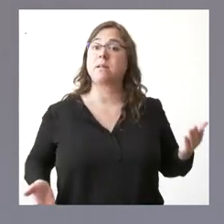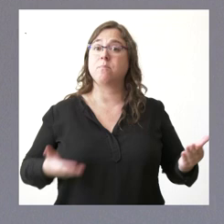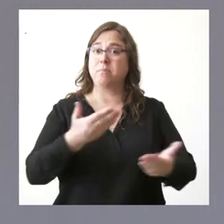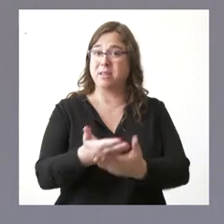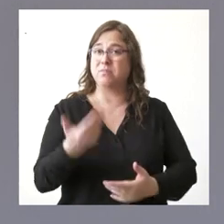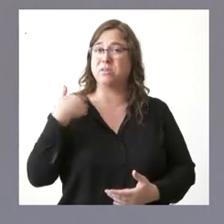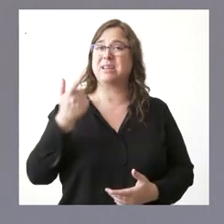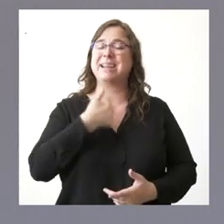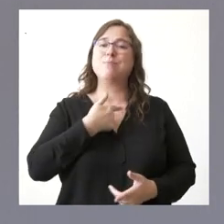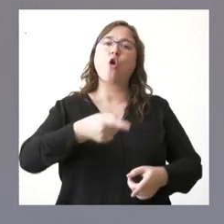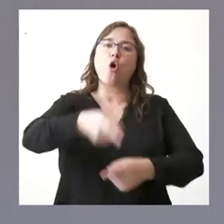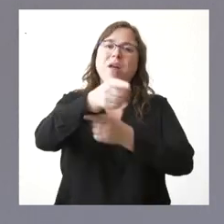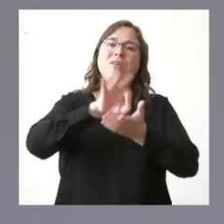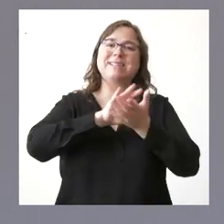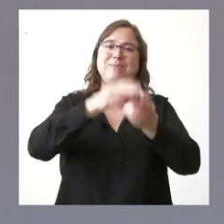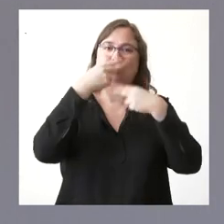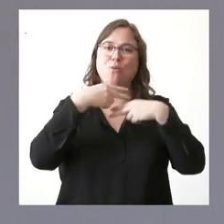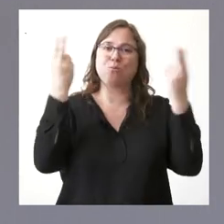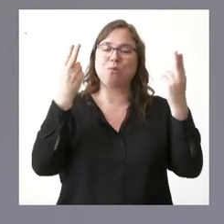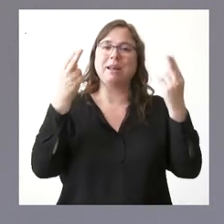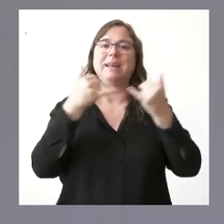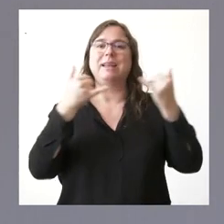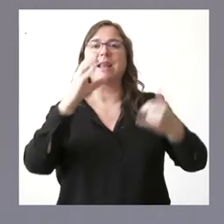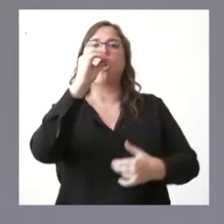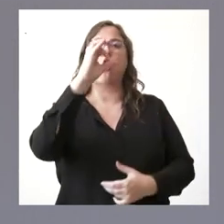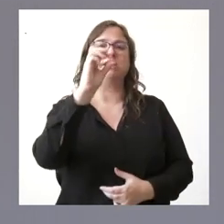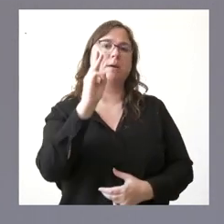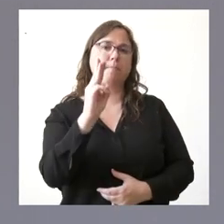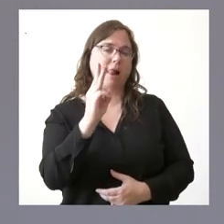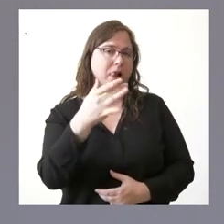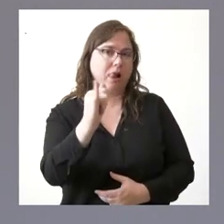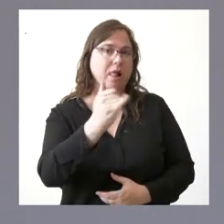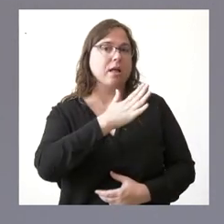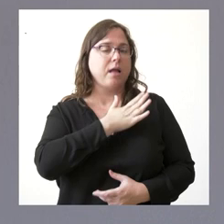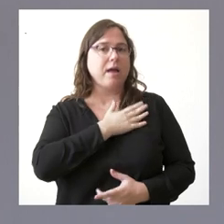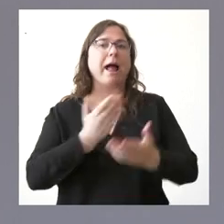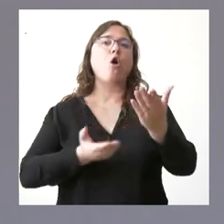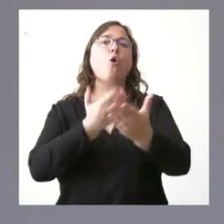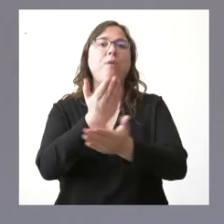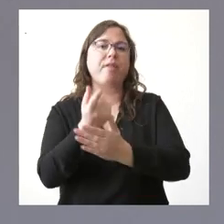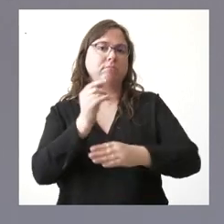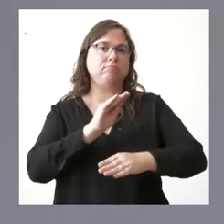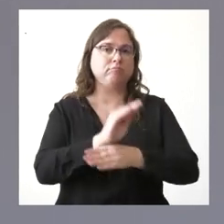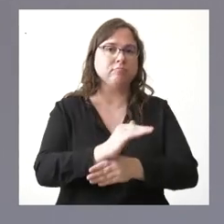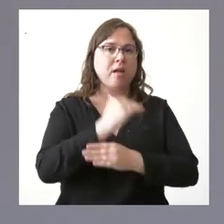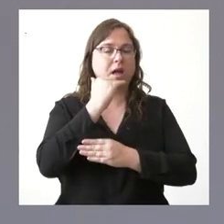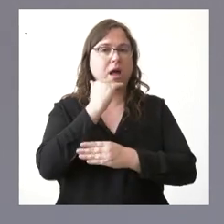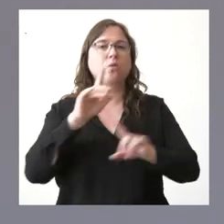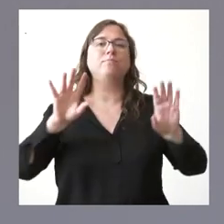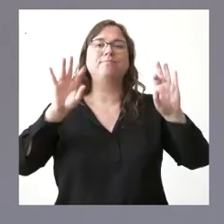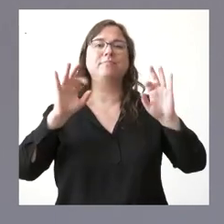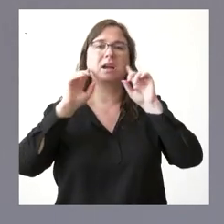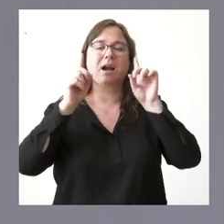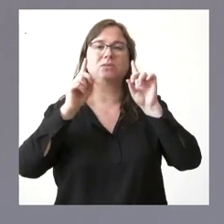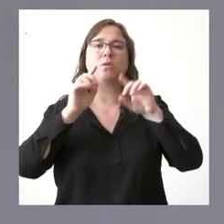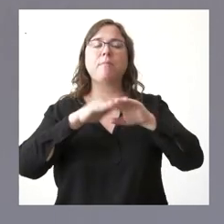de servicio público de las líneas OSP existentes para que pudiéramos tener ayudas hacia las mismas, fundamentalmente las que tienen como